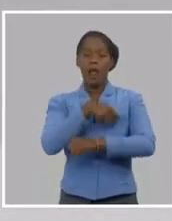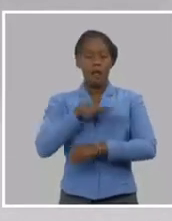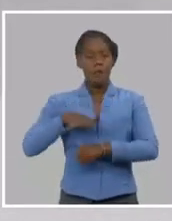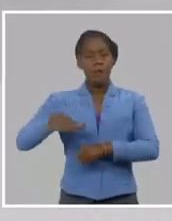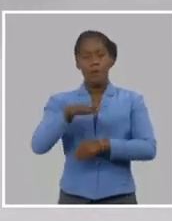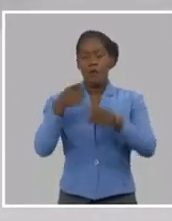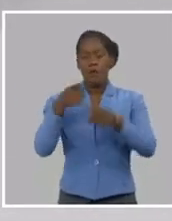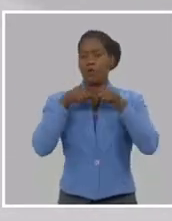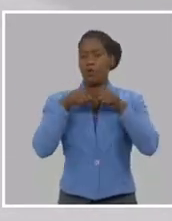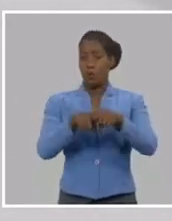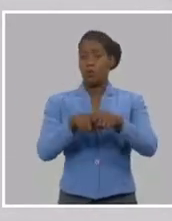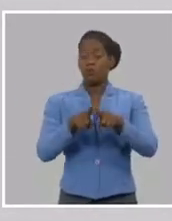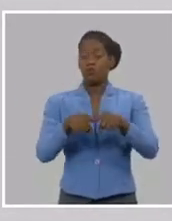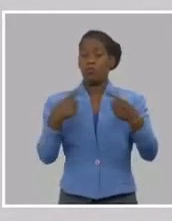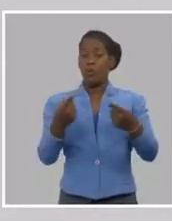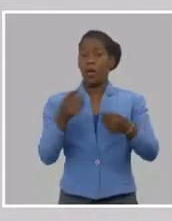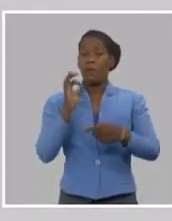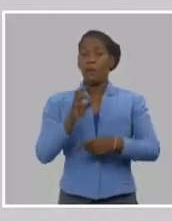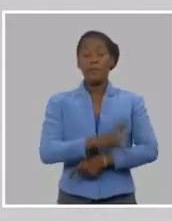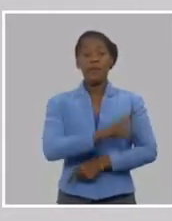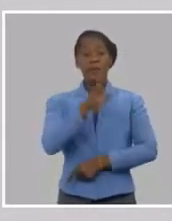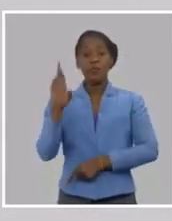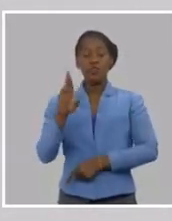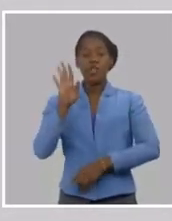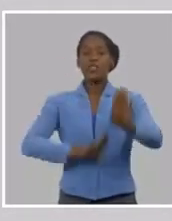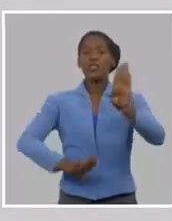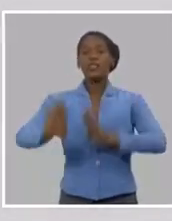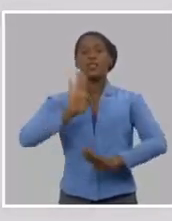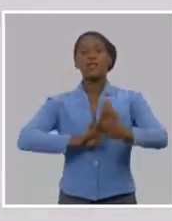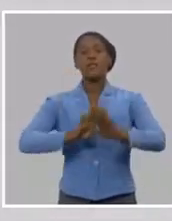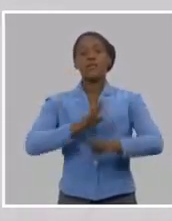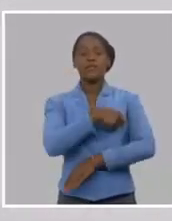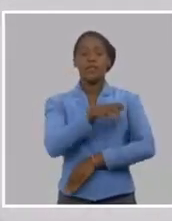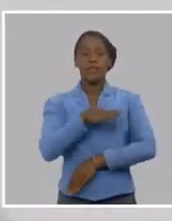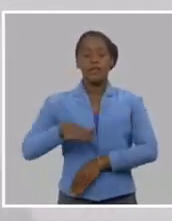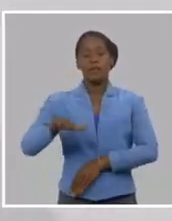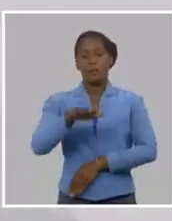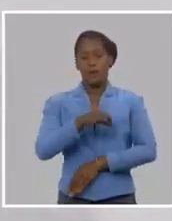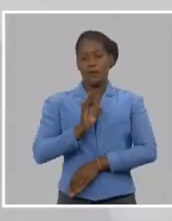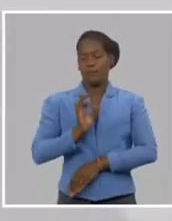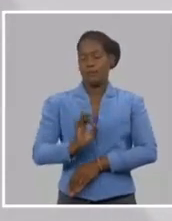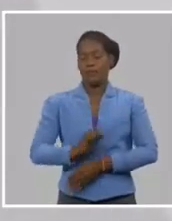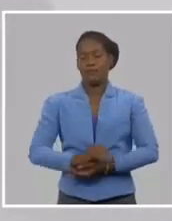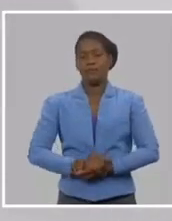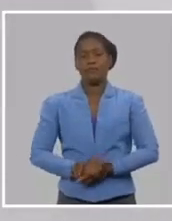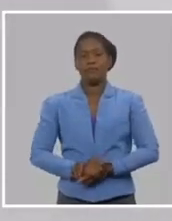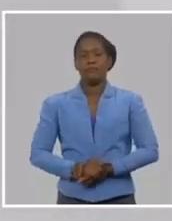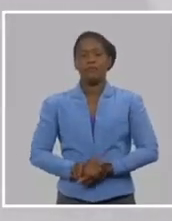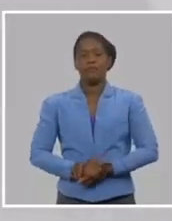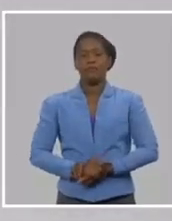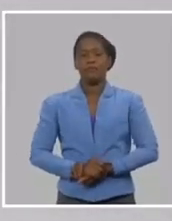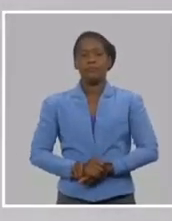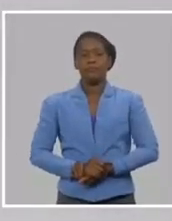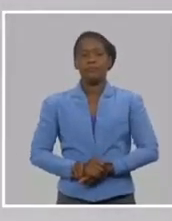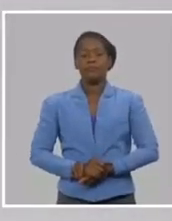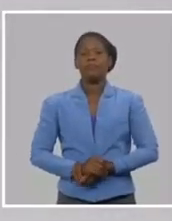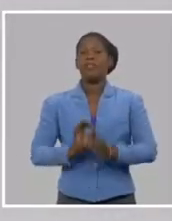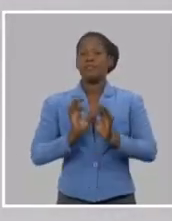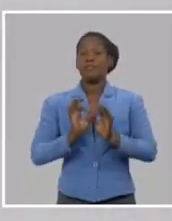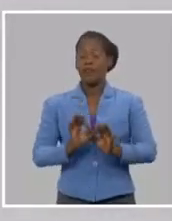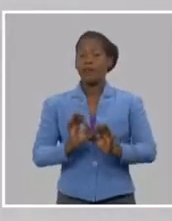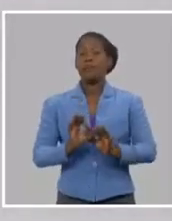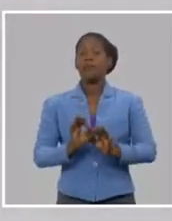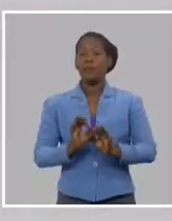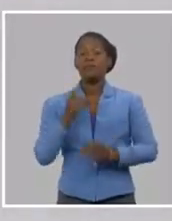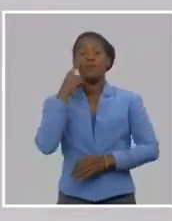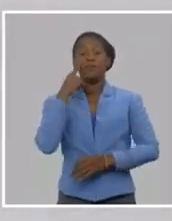ninguna revolución ha logrado la pureza que quiere, porque las revoluciones no hacen lo que quieren hacer, sino lo que pueden hacer. Por eso hay que plantearle siempre